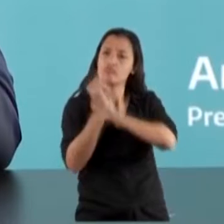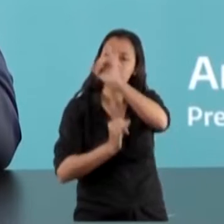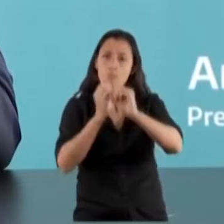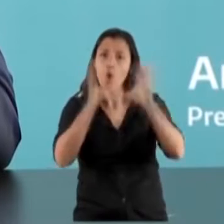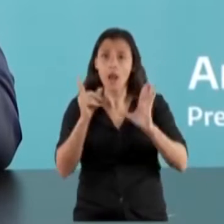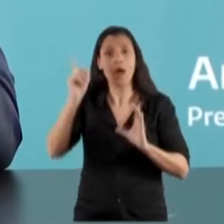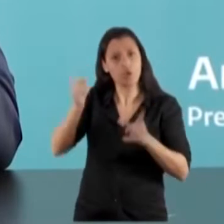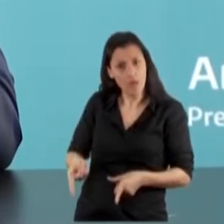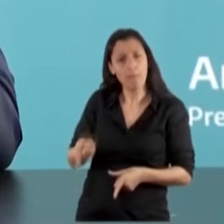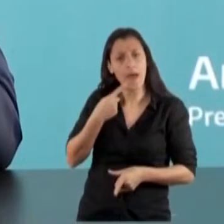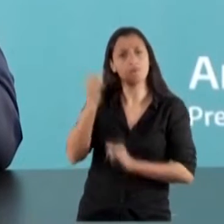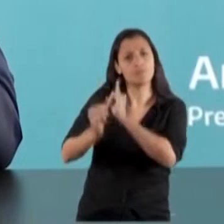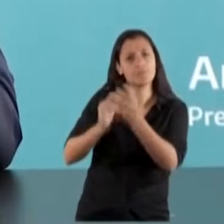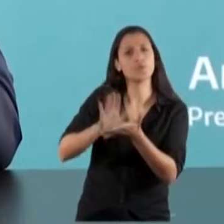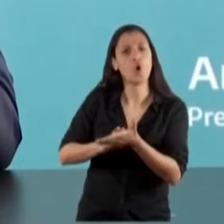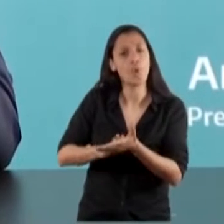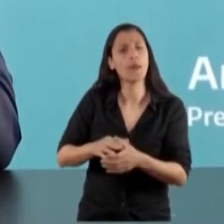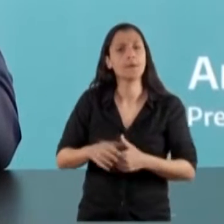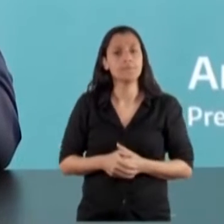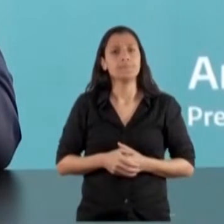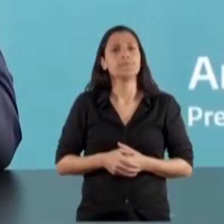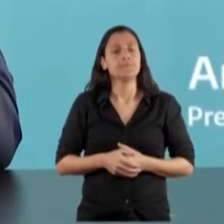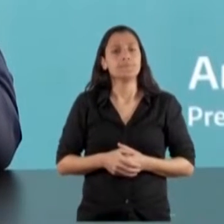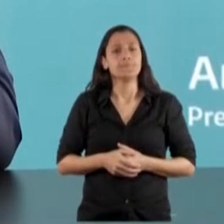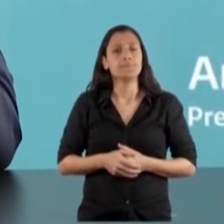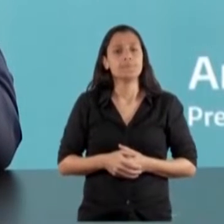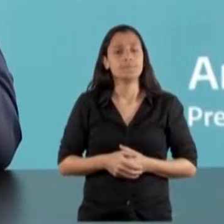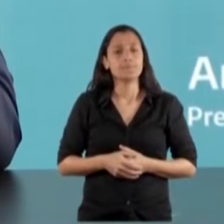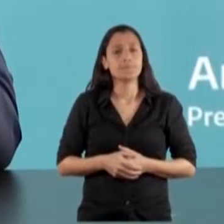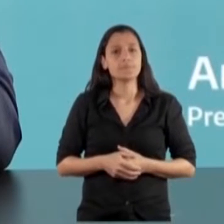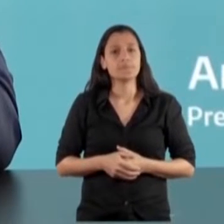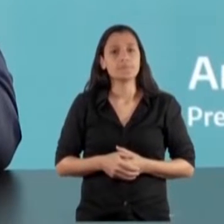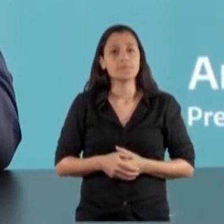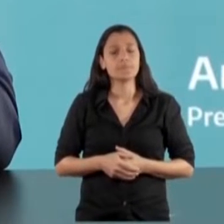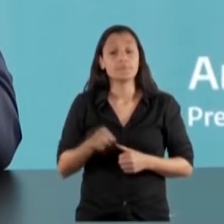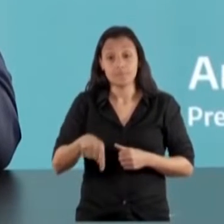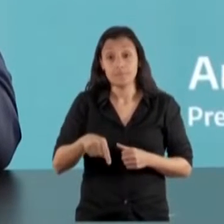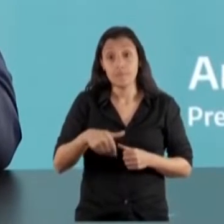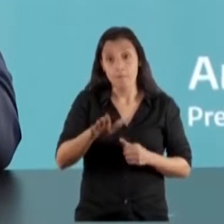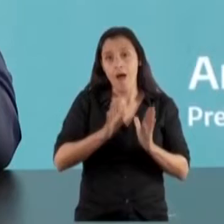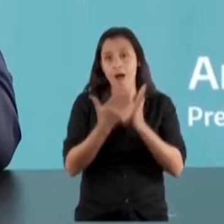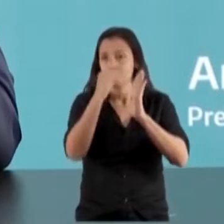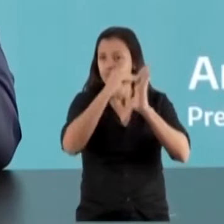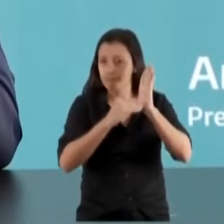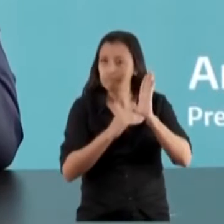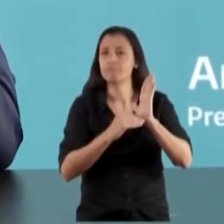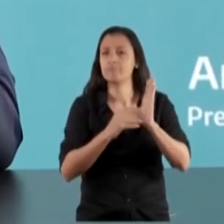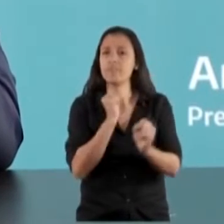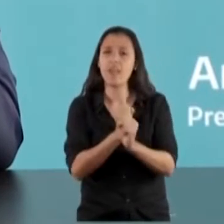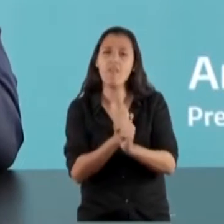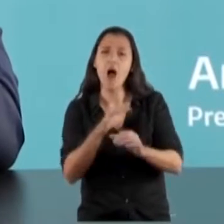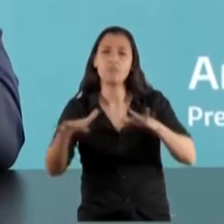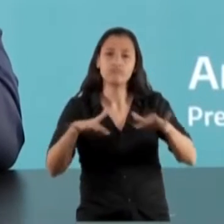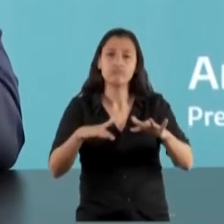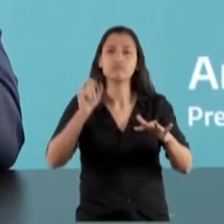trazó con grandes lineamientos lo que es la agenda productiva de la